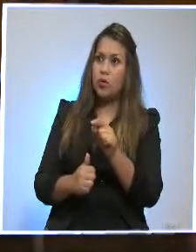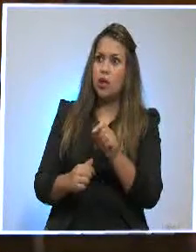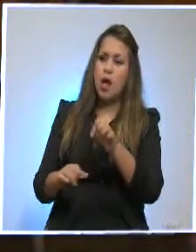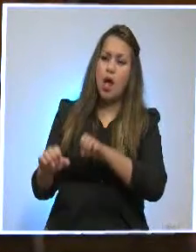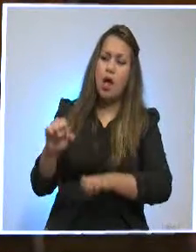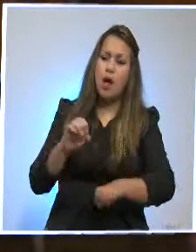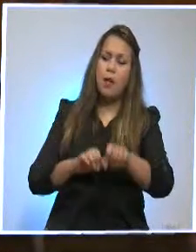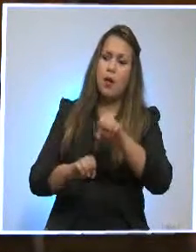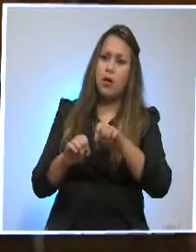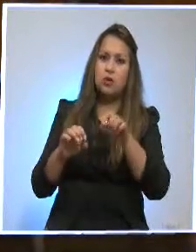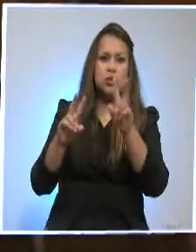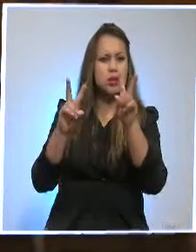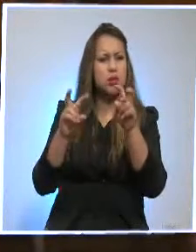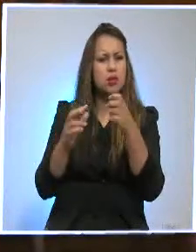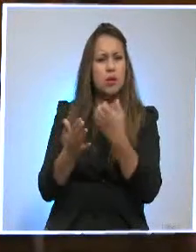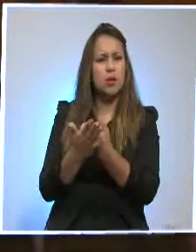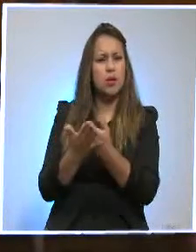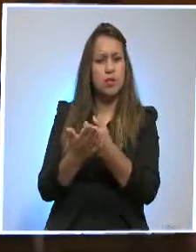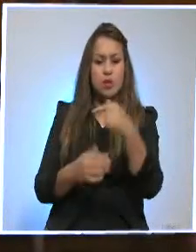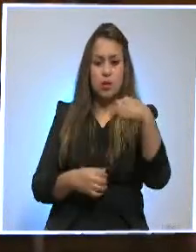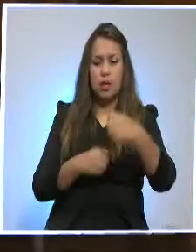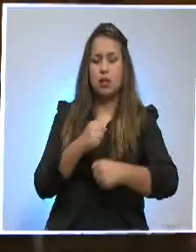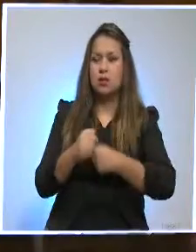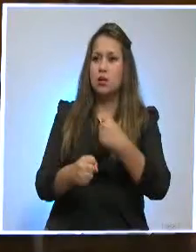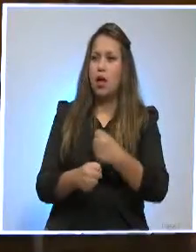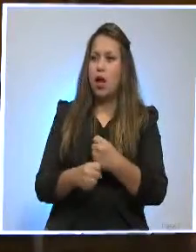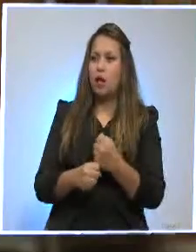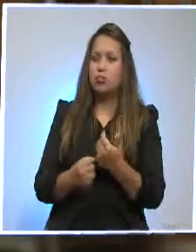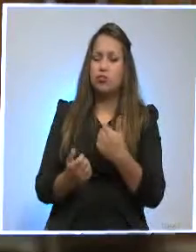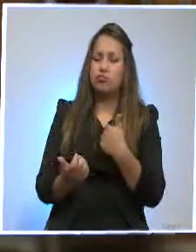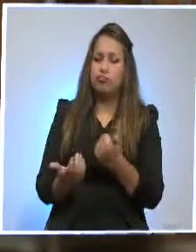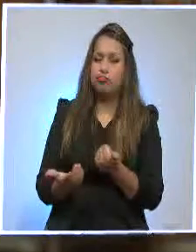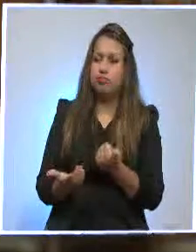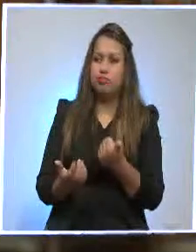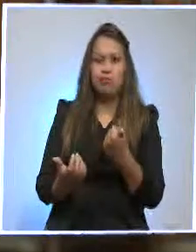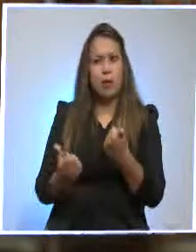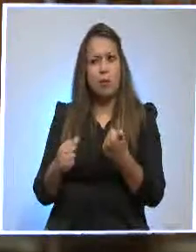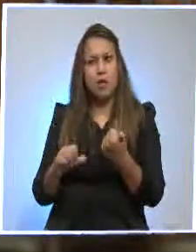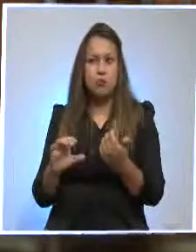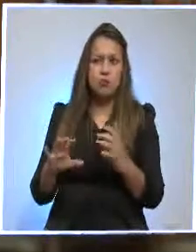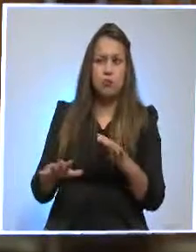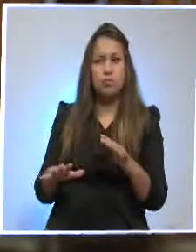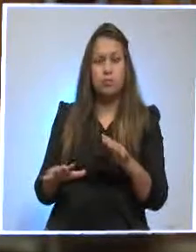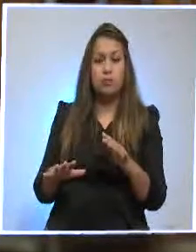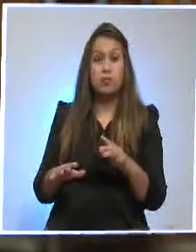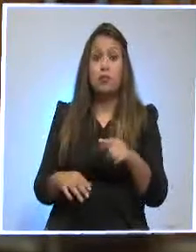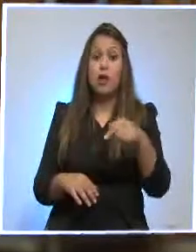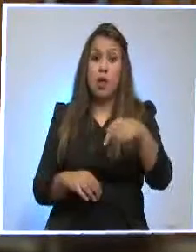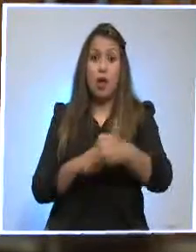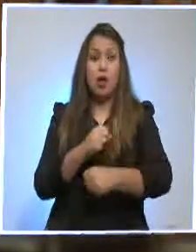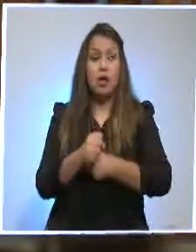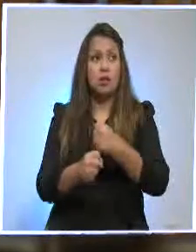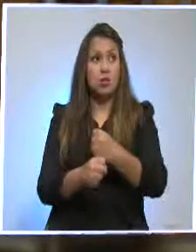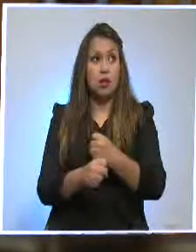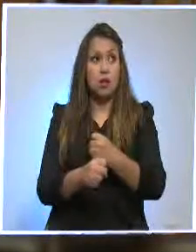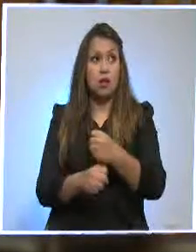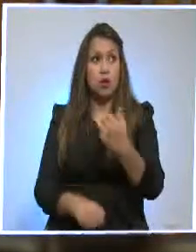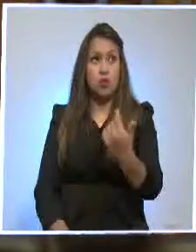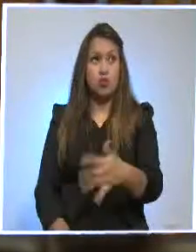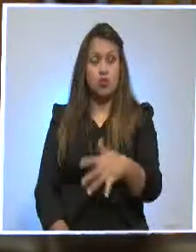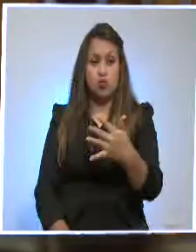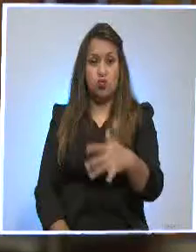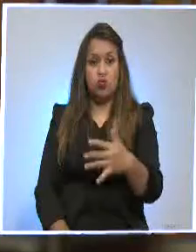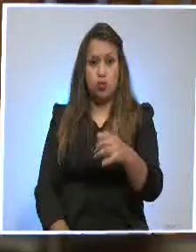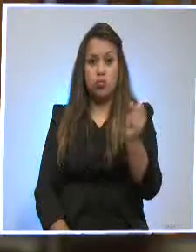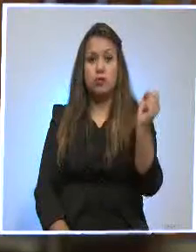del manejo económico a lo largo de este 2015? Bueno, el año 2015 ha sido bastante complejo por situaciones externas e